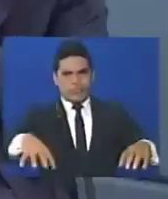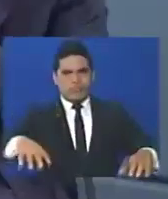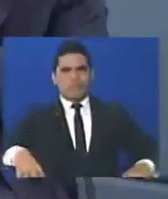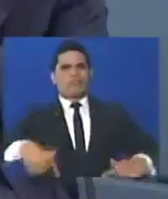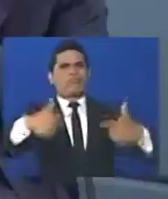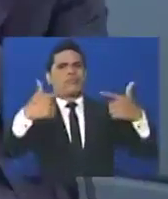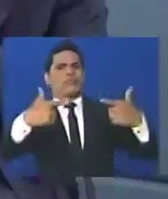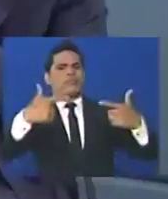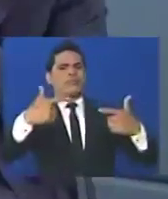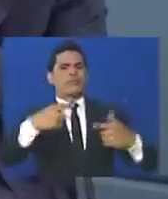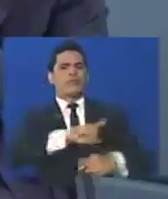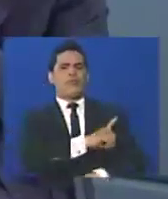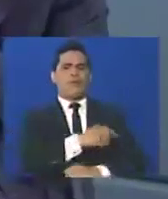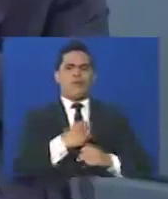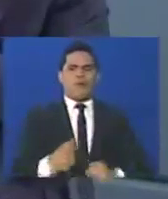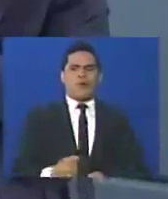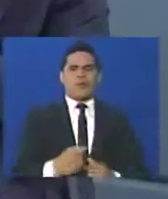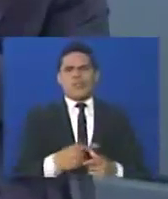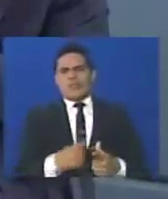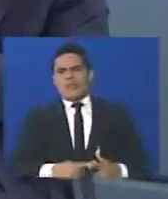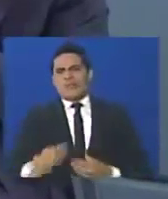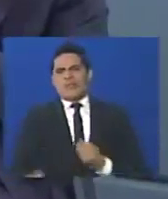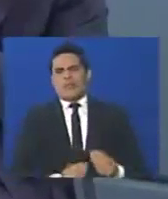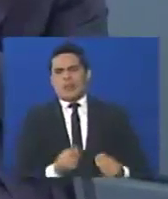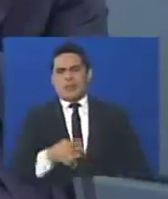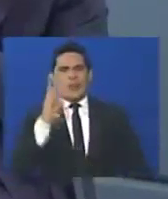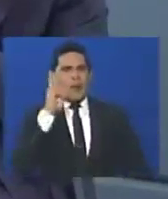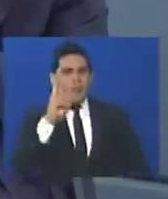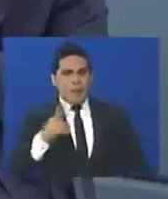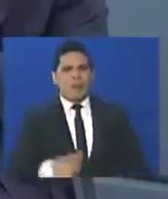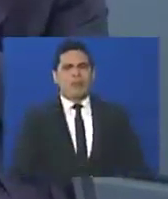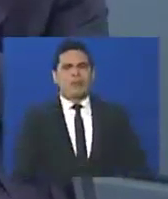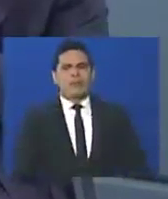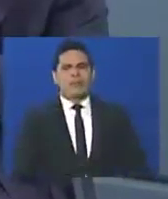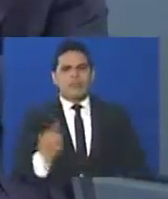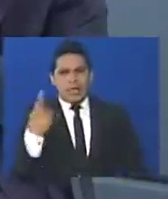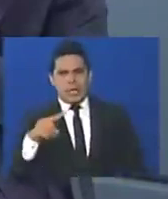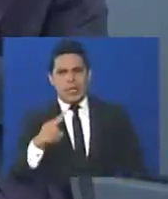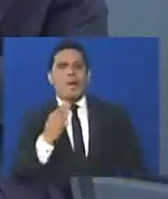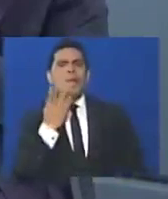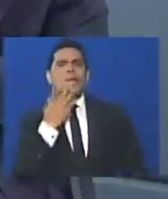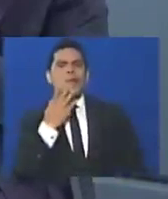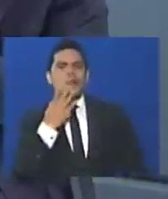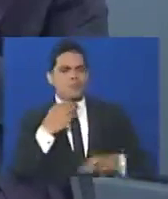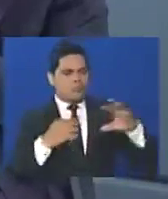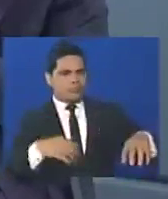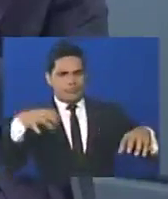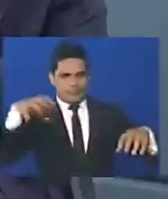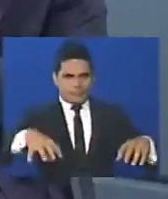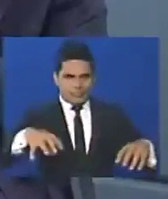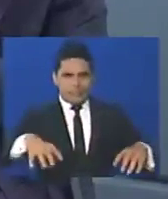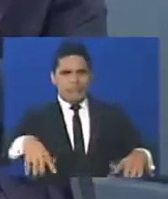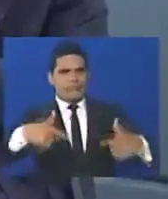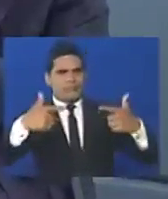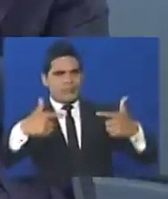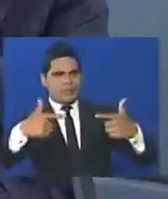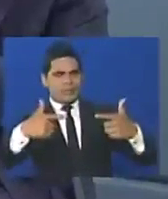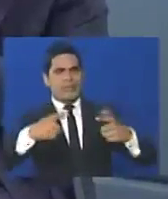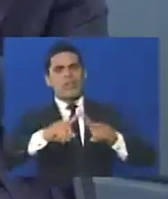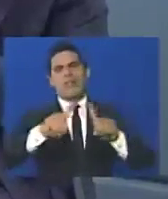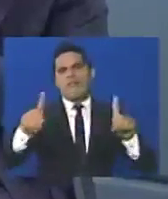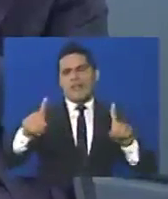pero la polarización tenía unas dimensiones que no son las de hoy.